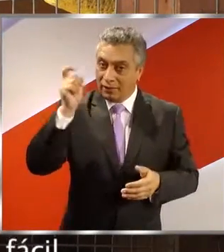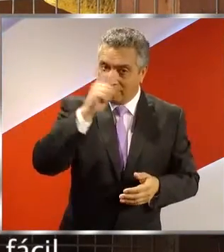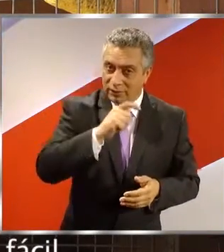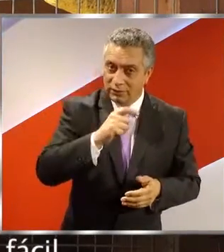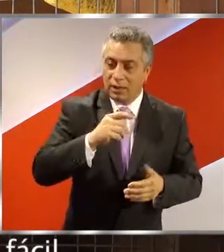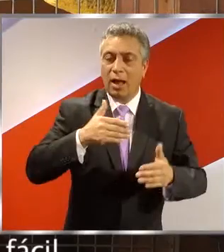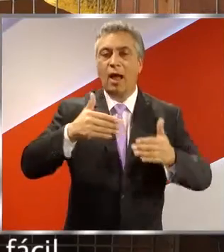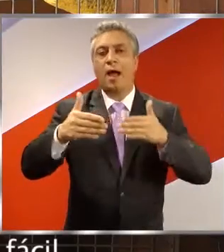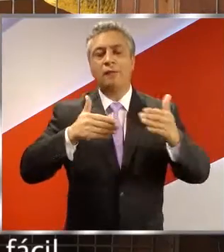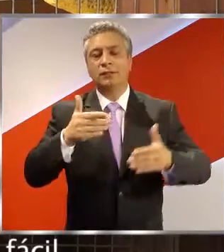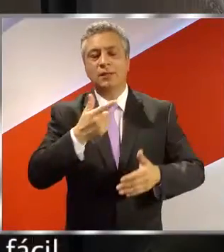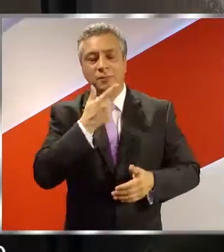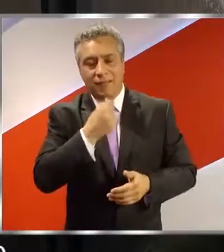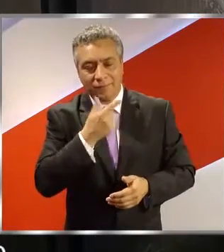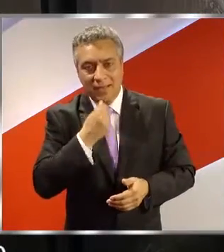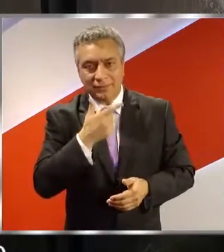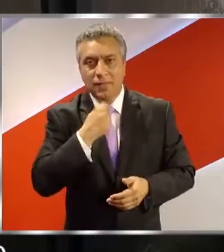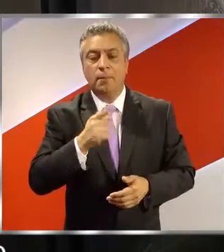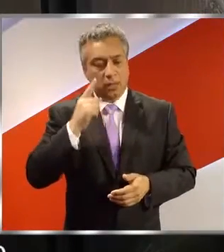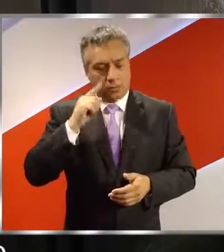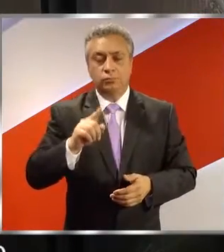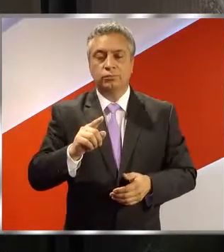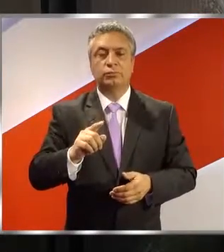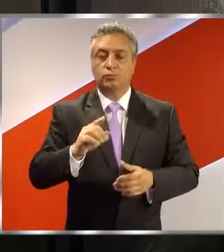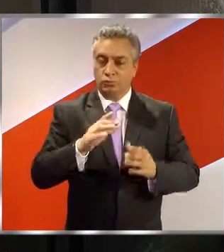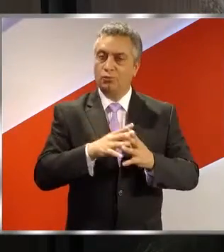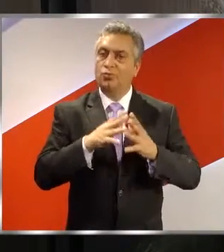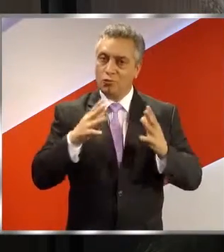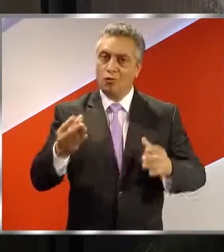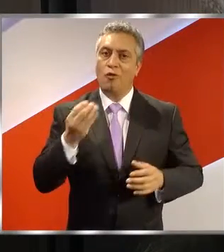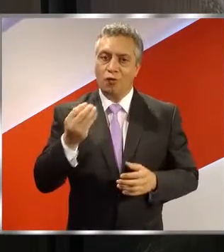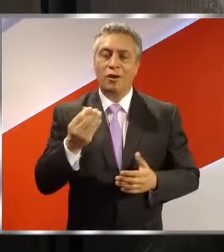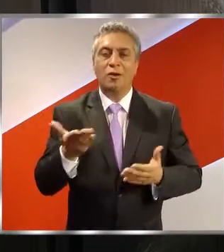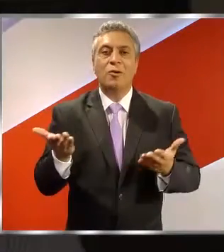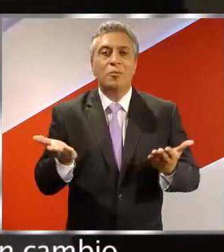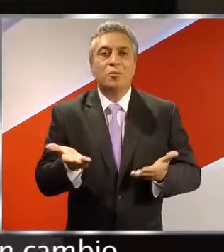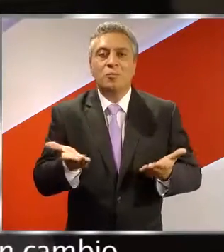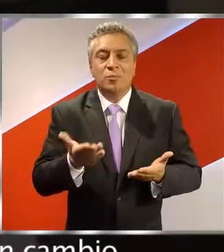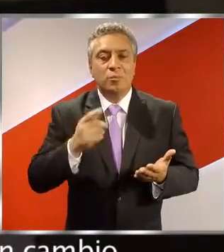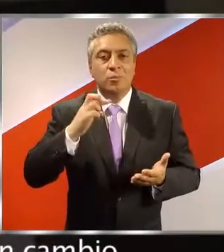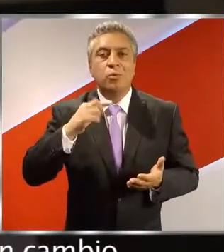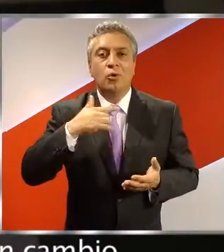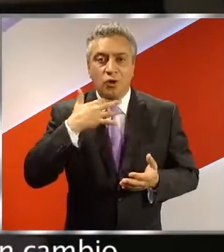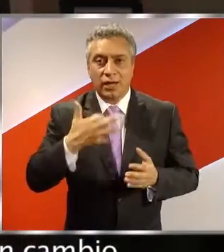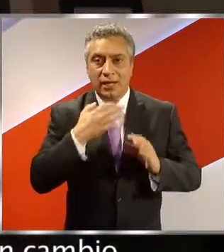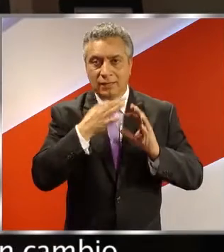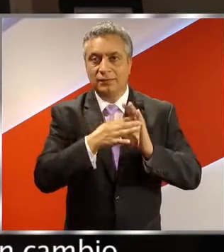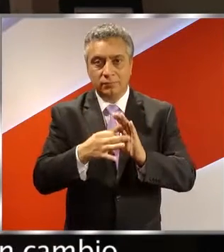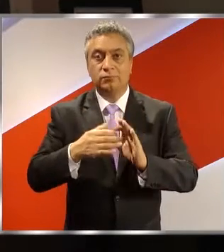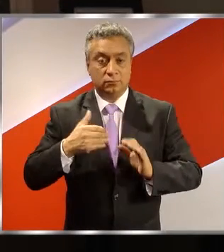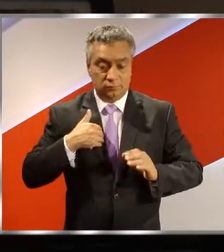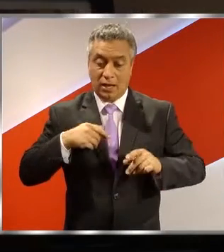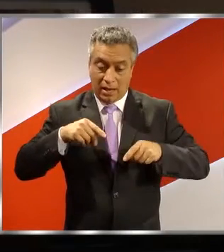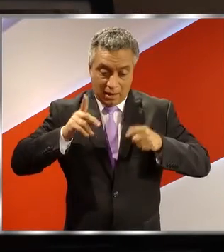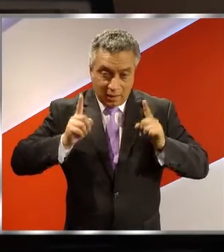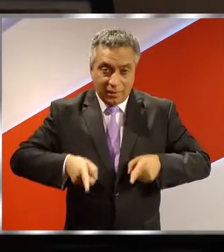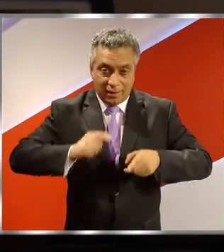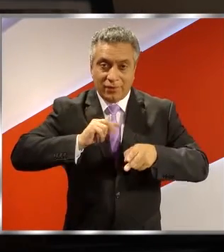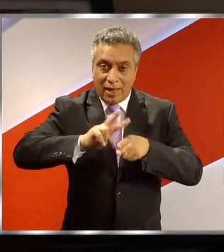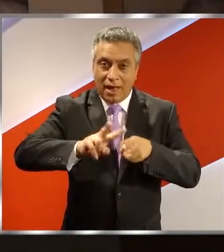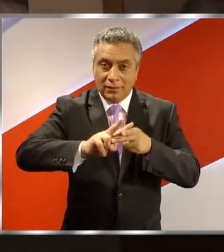de repente se hace más fácil. Pero fue muy bueno. ¿Por qué? Porque tuvimos que hacer un cambio de vida